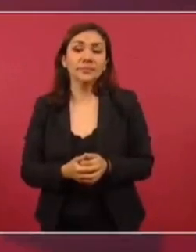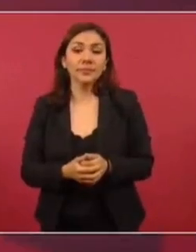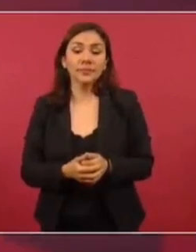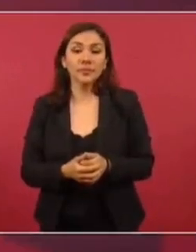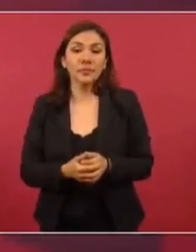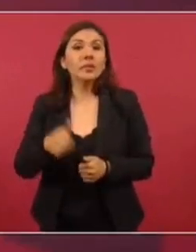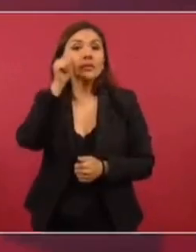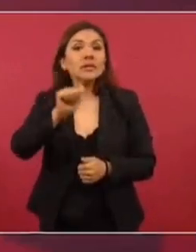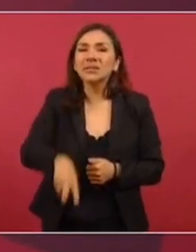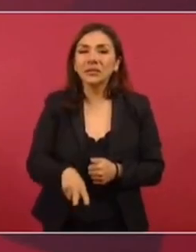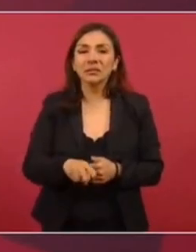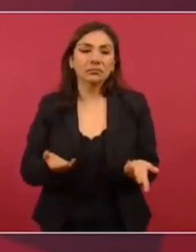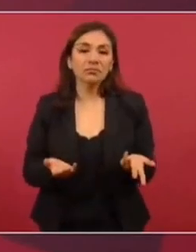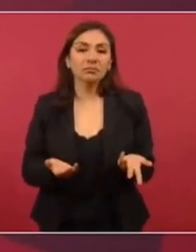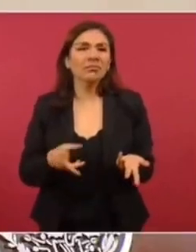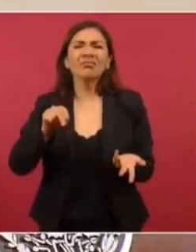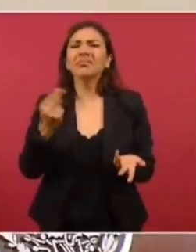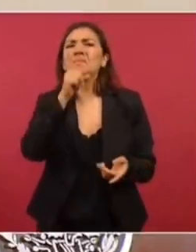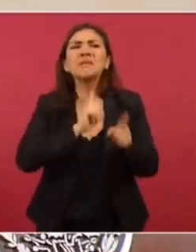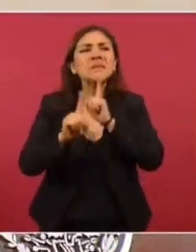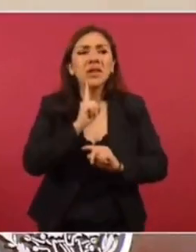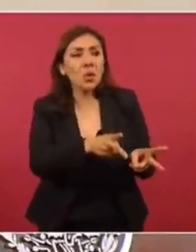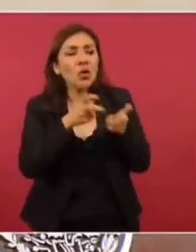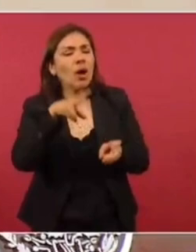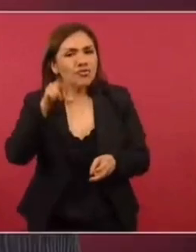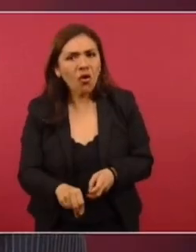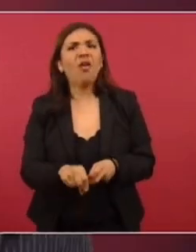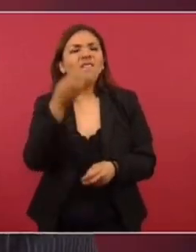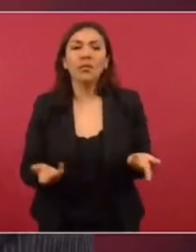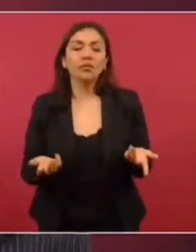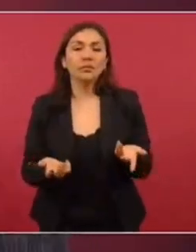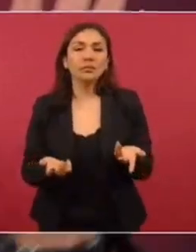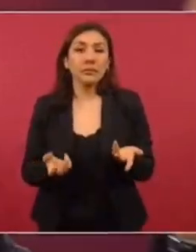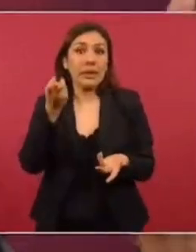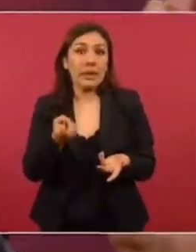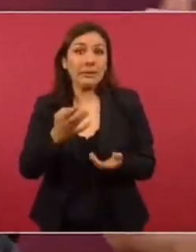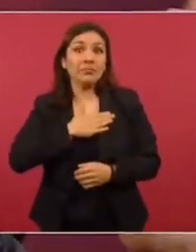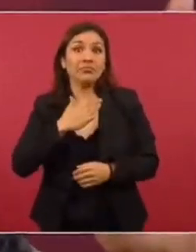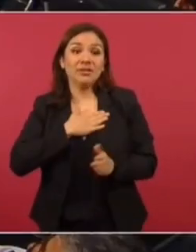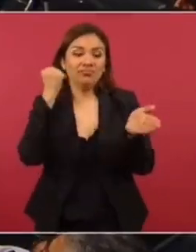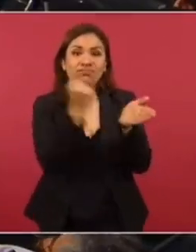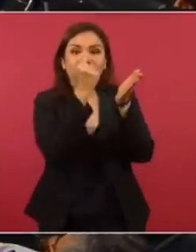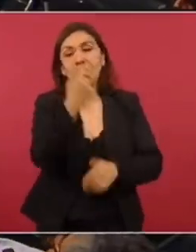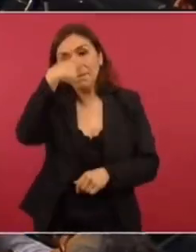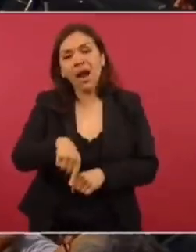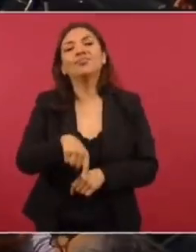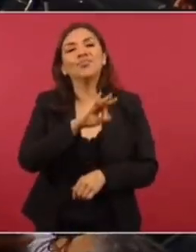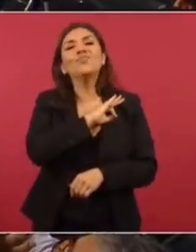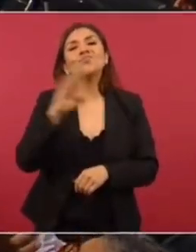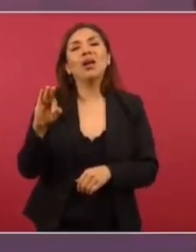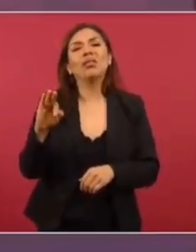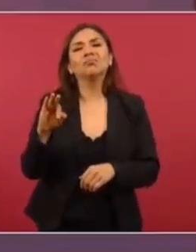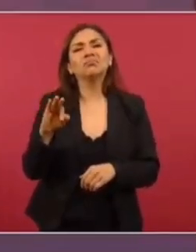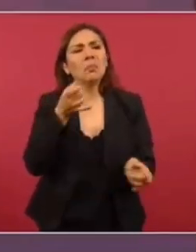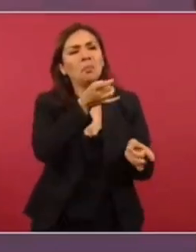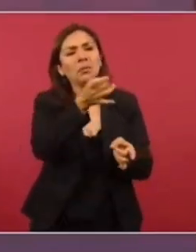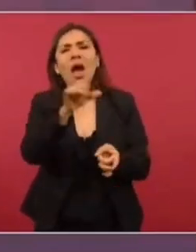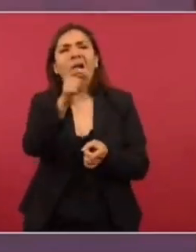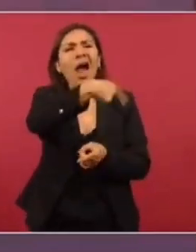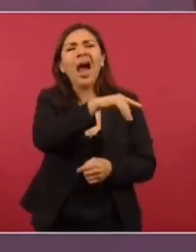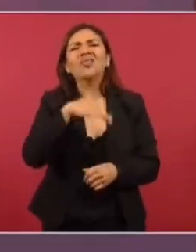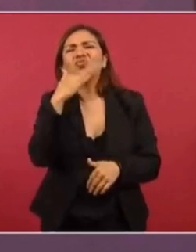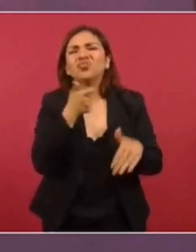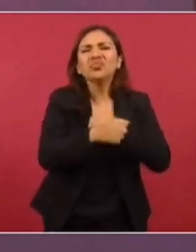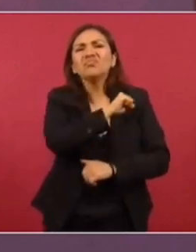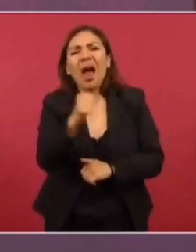Siempre hablar con la verdad. No mentir, no robar, no traicionar al pueblo. Ese es el escudo para enfrentar a todos estos conservadores